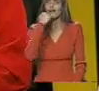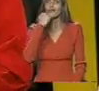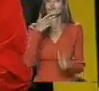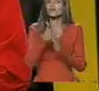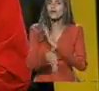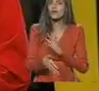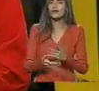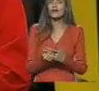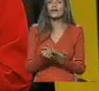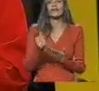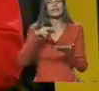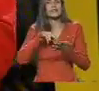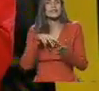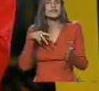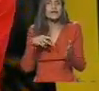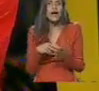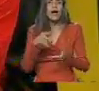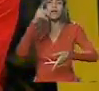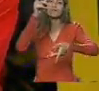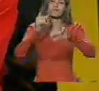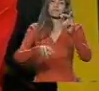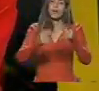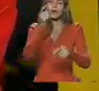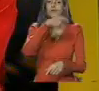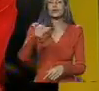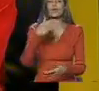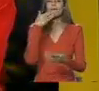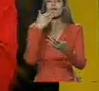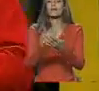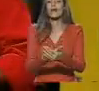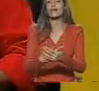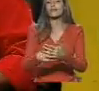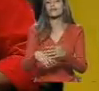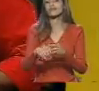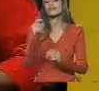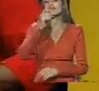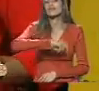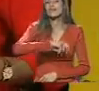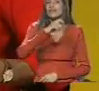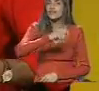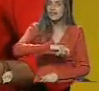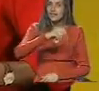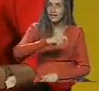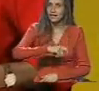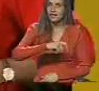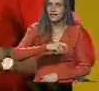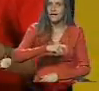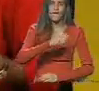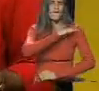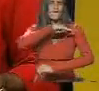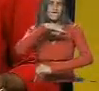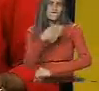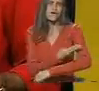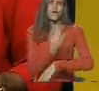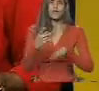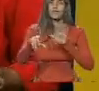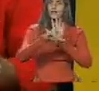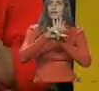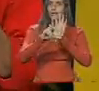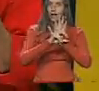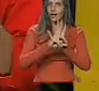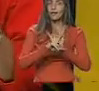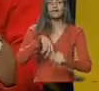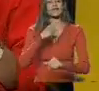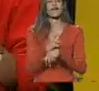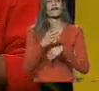del concepto, ¿no? Alguna gente planteó, Lilian, la necesidad de fortalecer la ley y